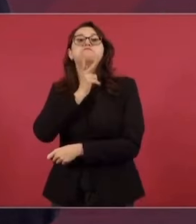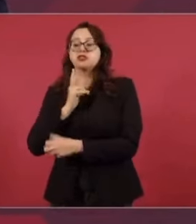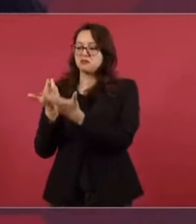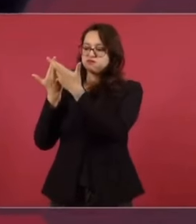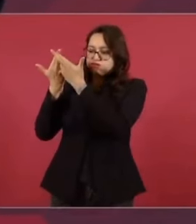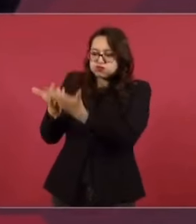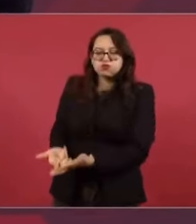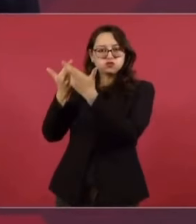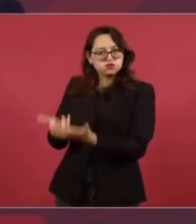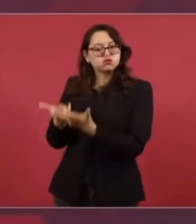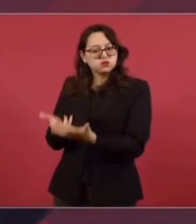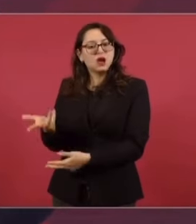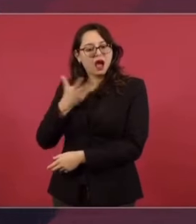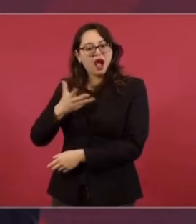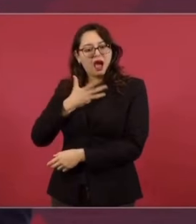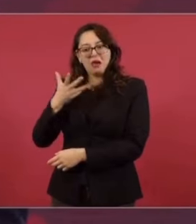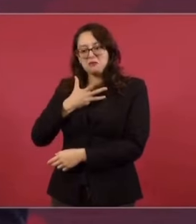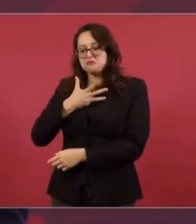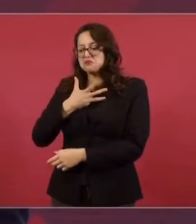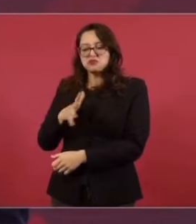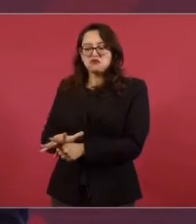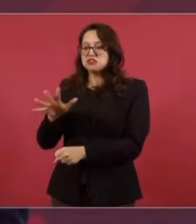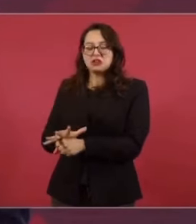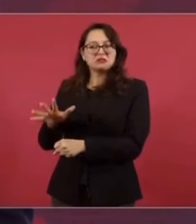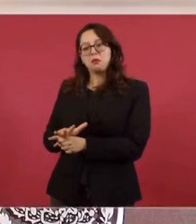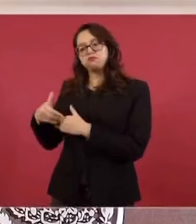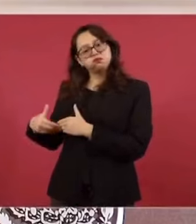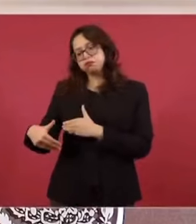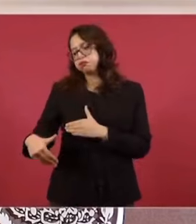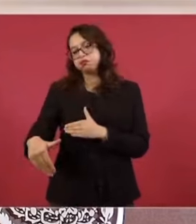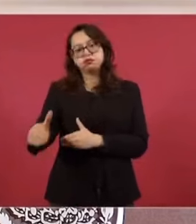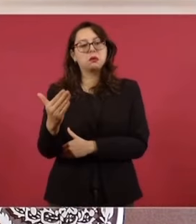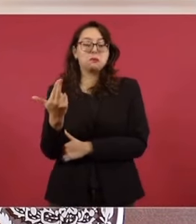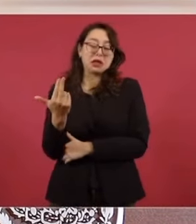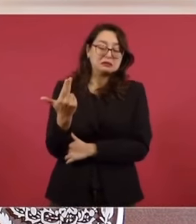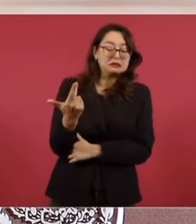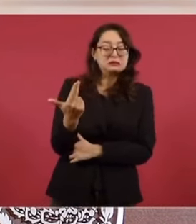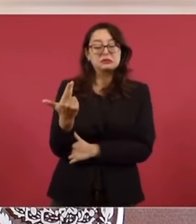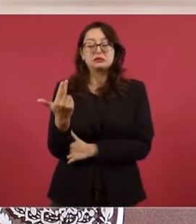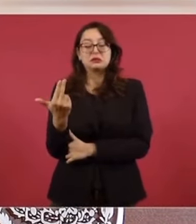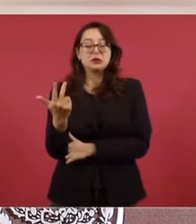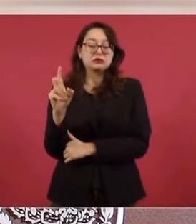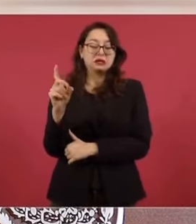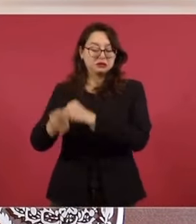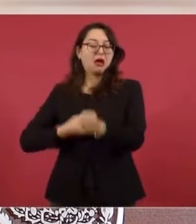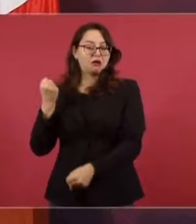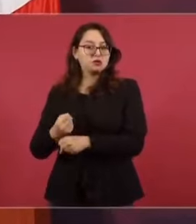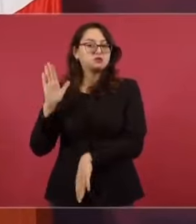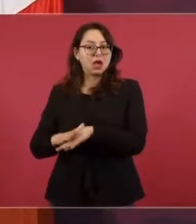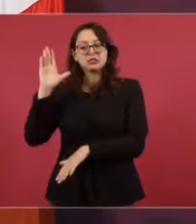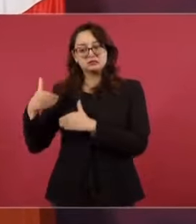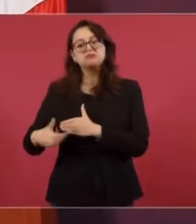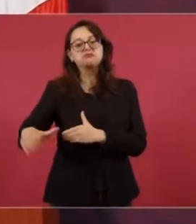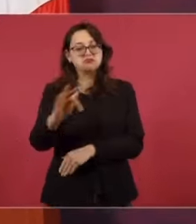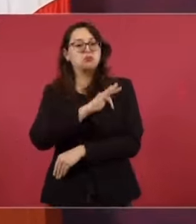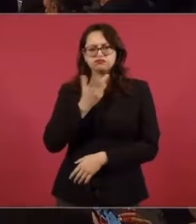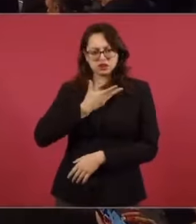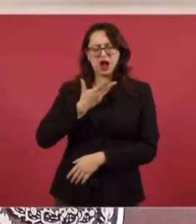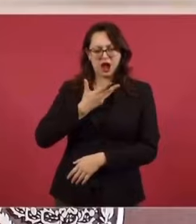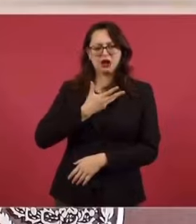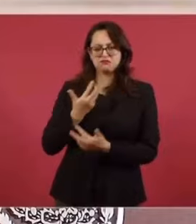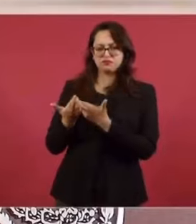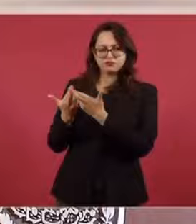hidrocarburo hasta por 25, 30 años de reservas probadas.